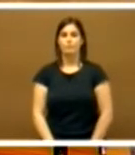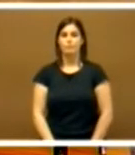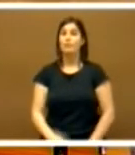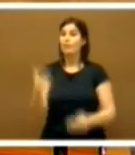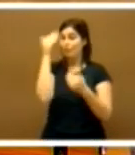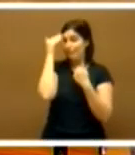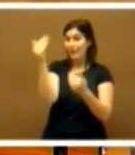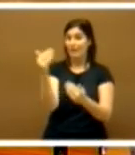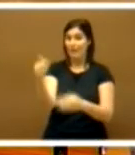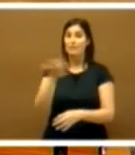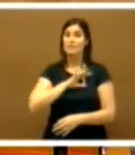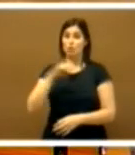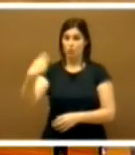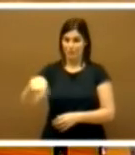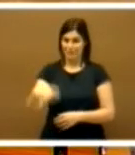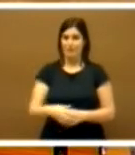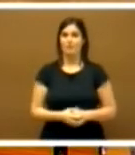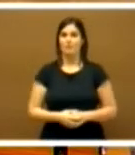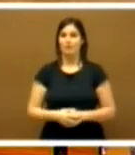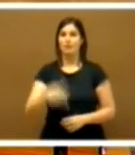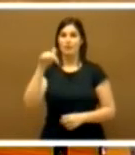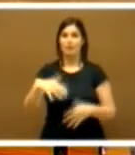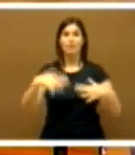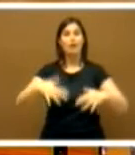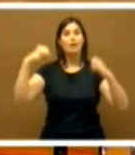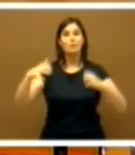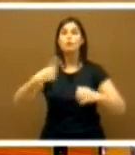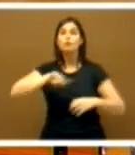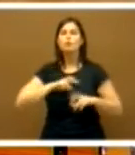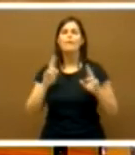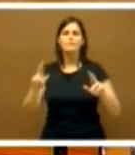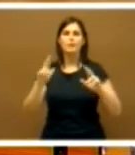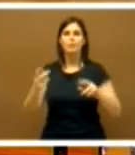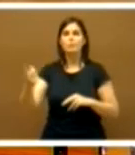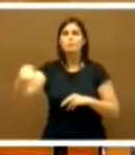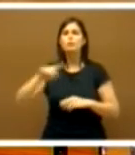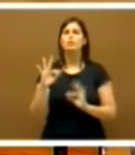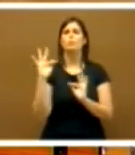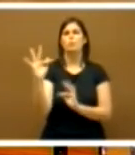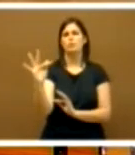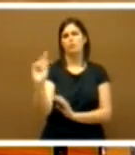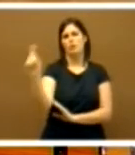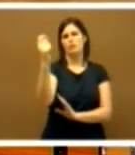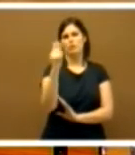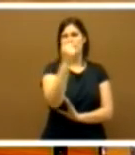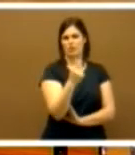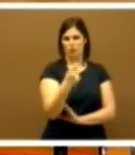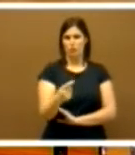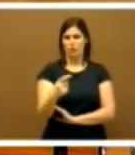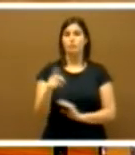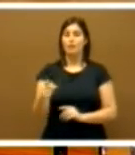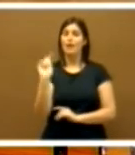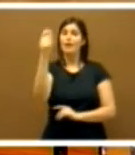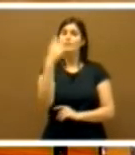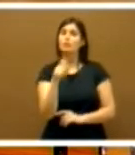felicidades señor presidente esta cámara le desea muchos éxitos en su nueva responsabilidad los éxitos de su